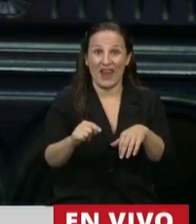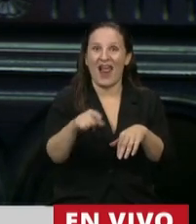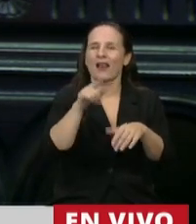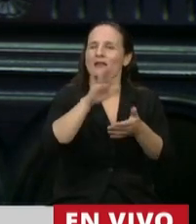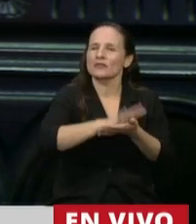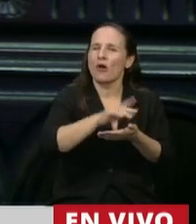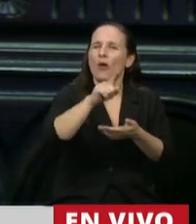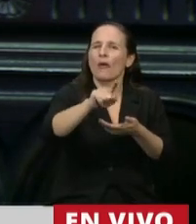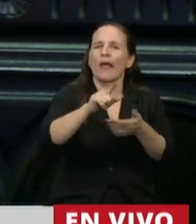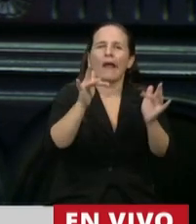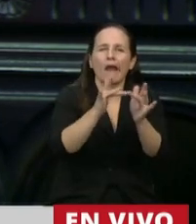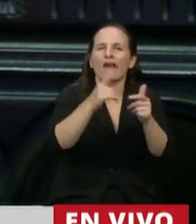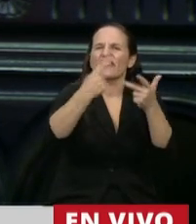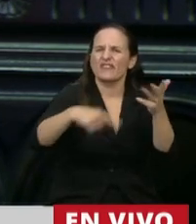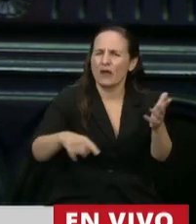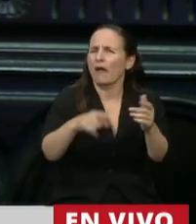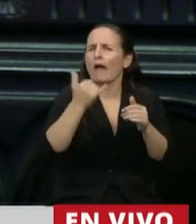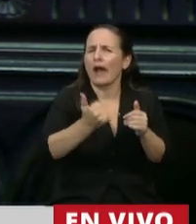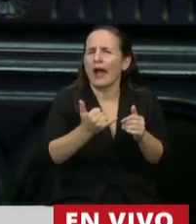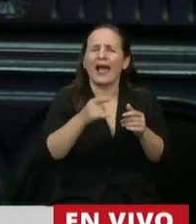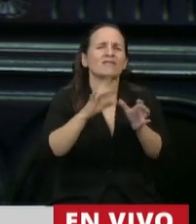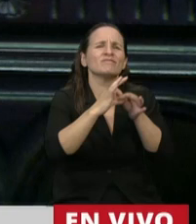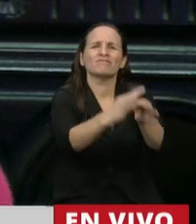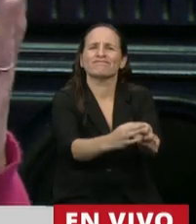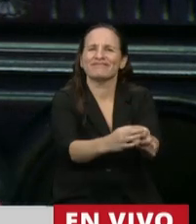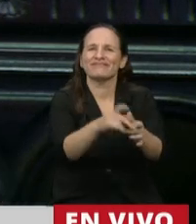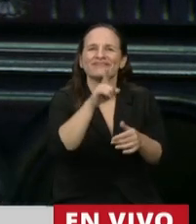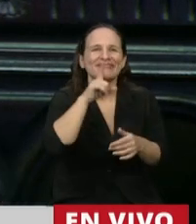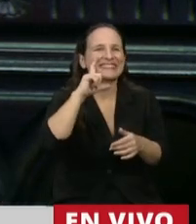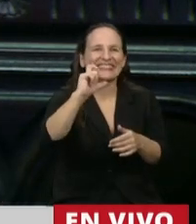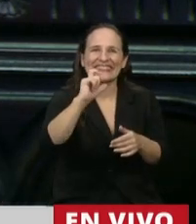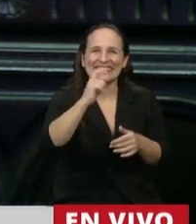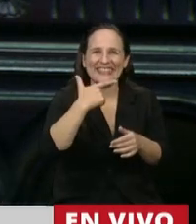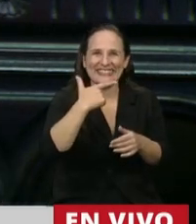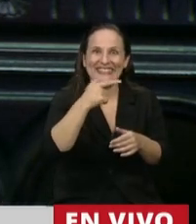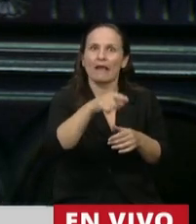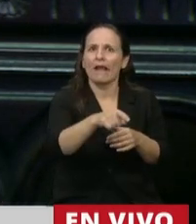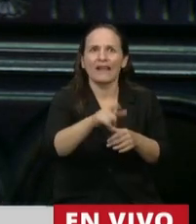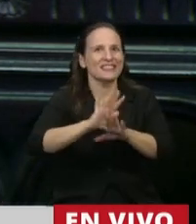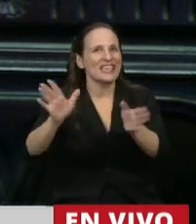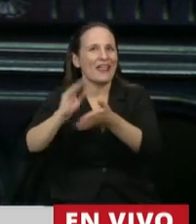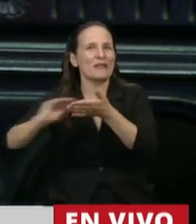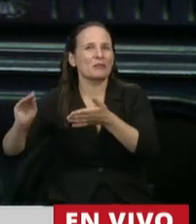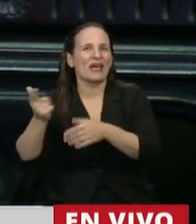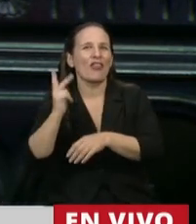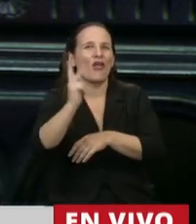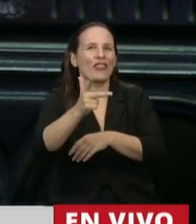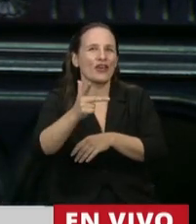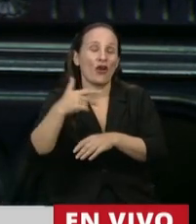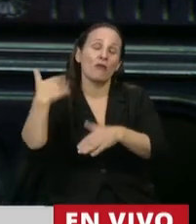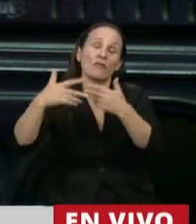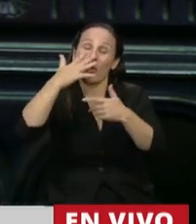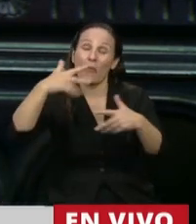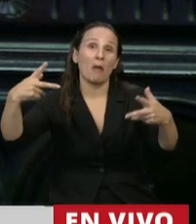las iniciativas pedagógicas y proyectos vinculados con las TICS, que mencionaba la diputada diciendo que se habían discontinuado,